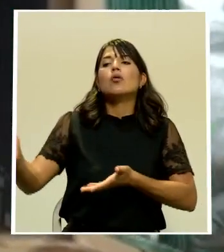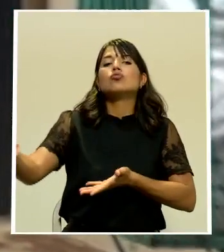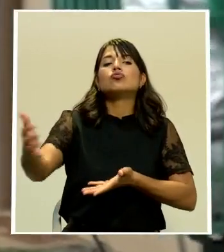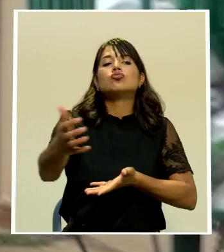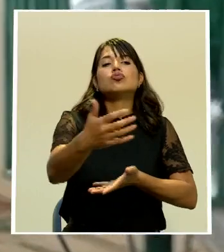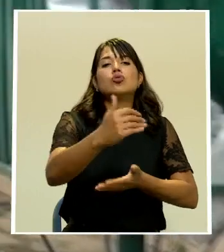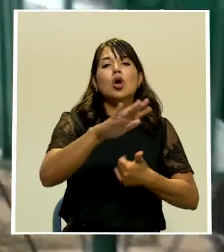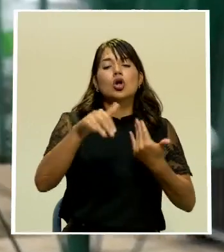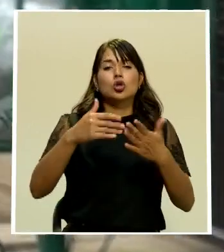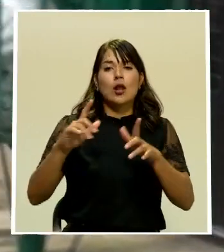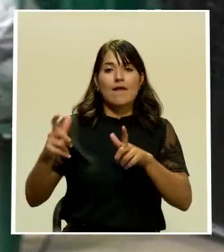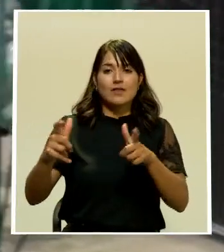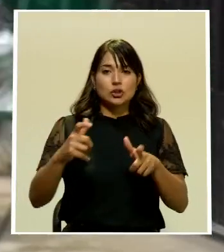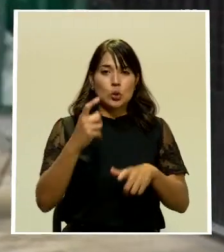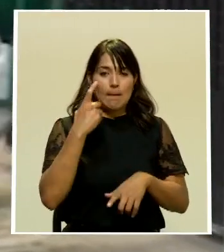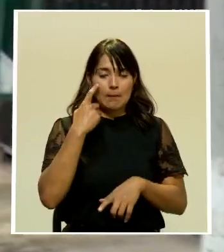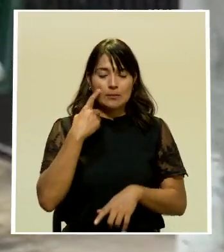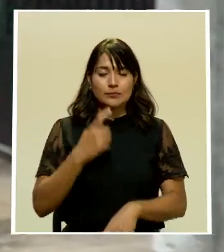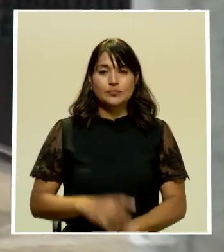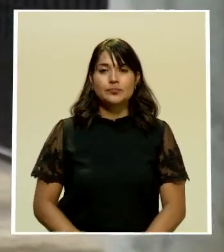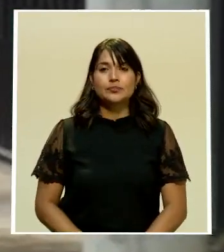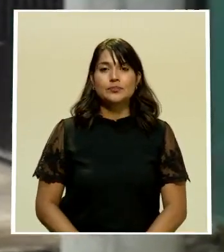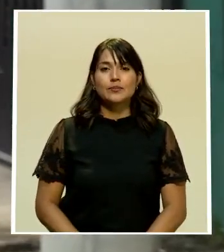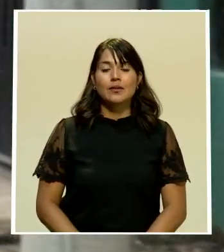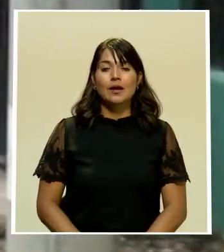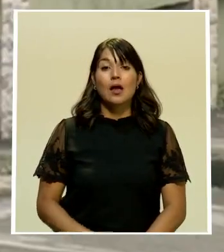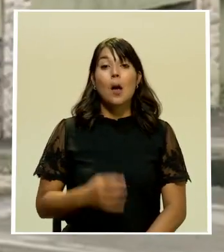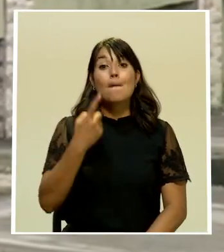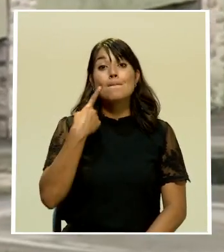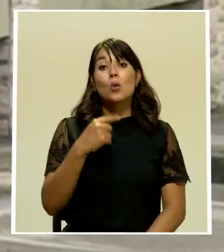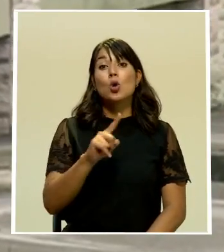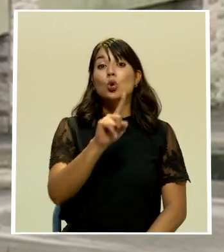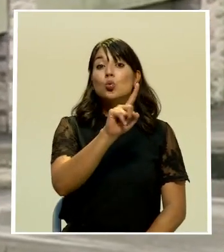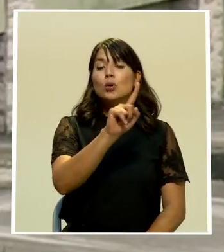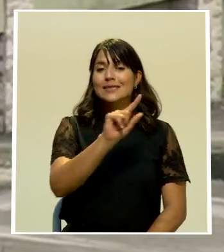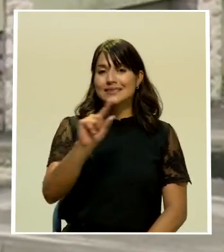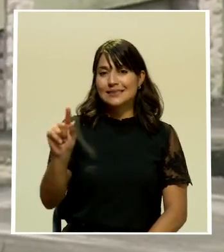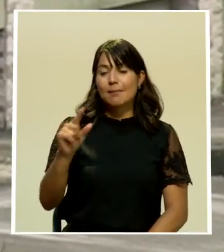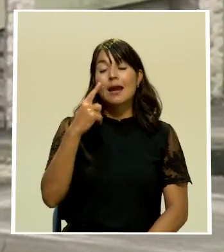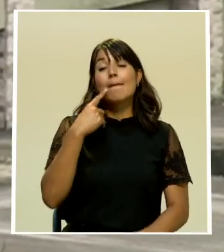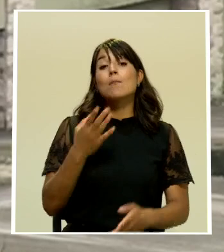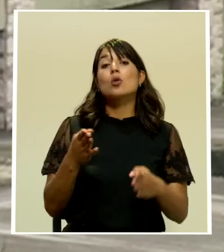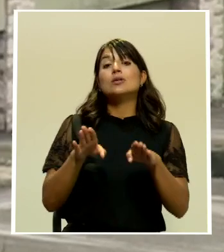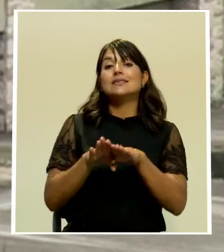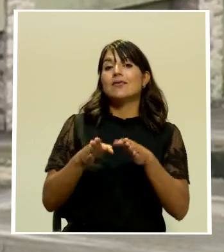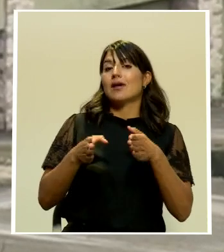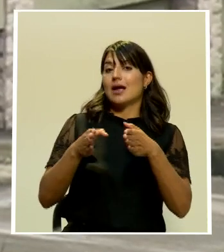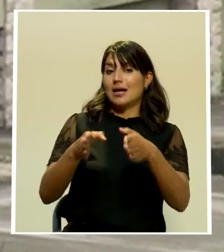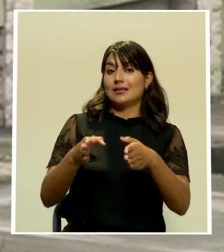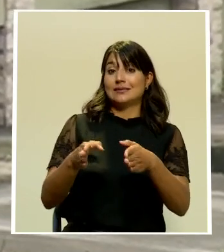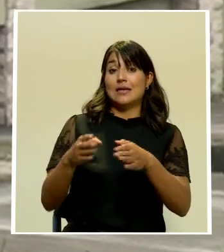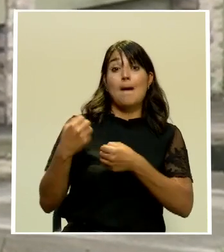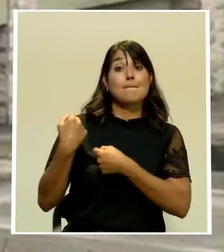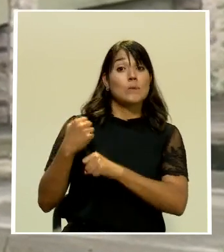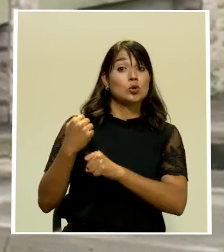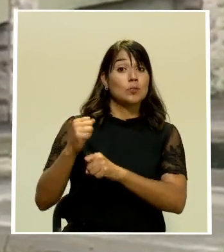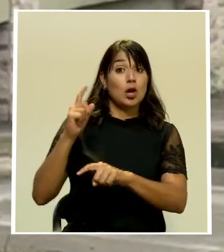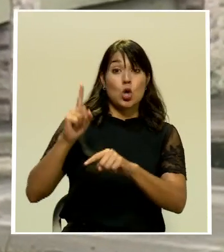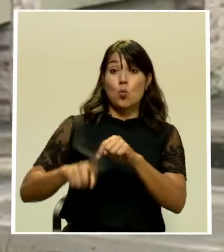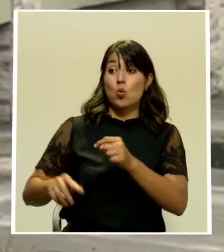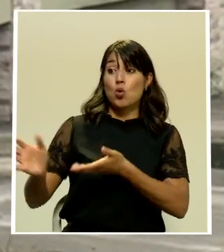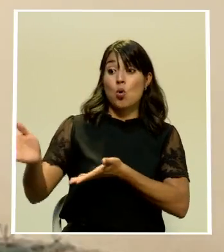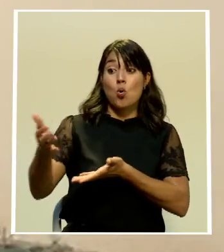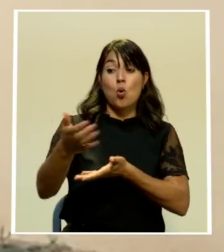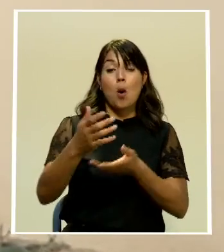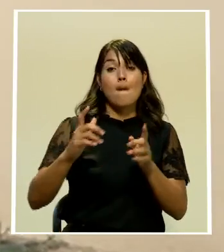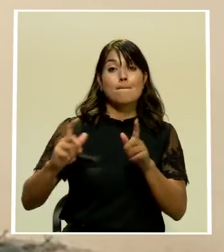y recoger todos los desechos. Veamos esta nota. Durante más de una semana, debido a los bloqueos, no se pudo recolectar la basura en